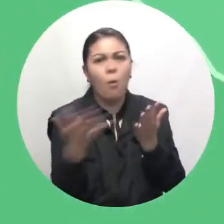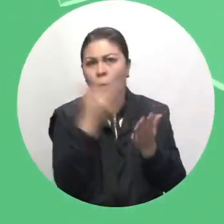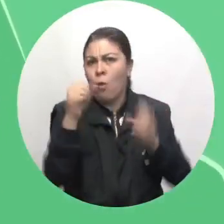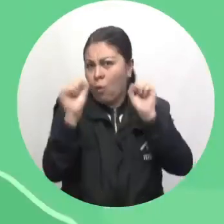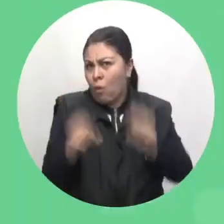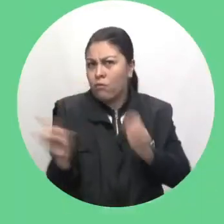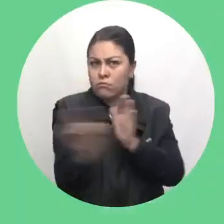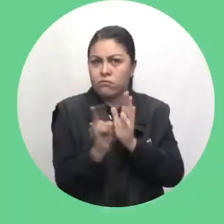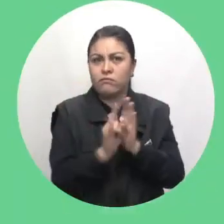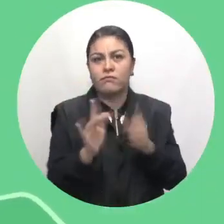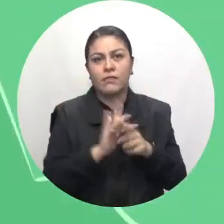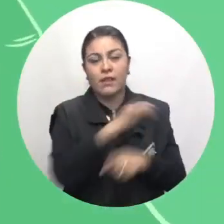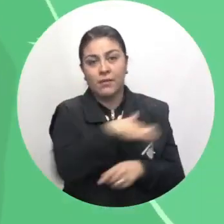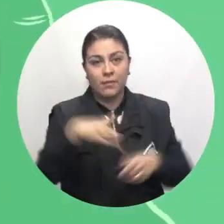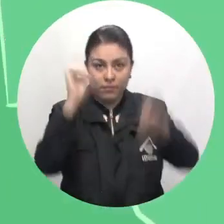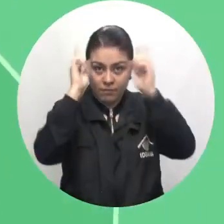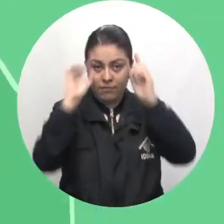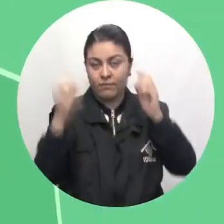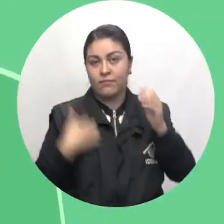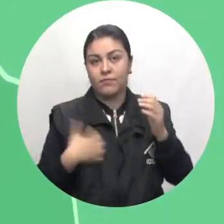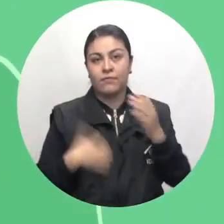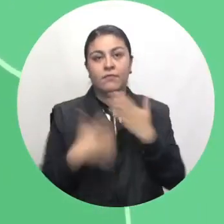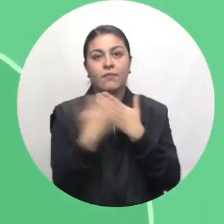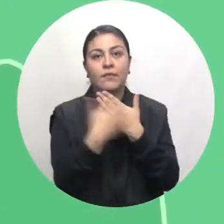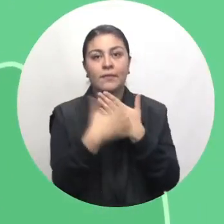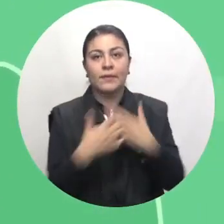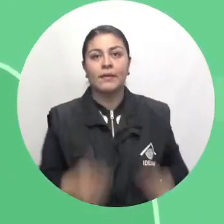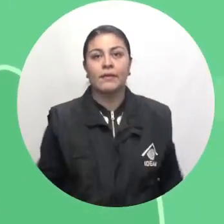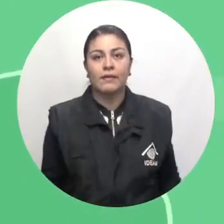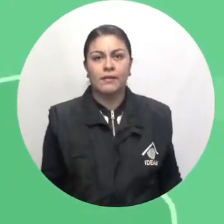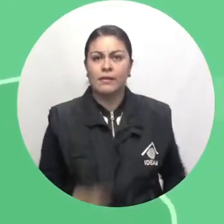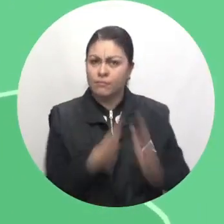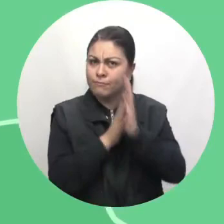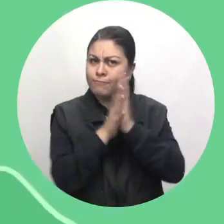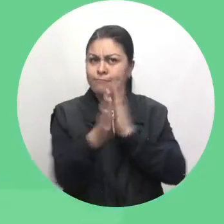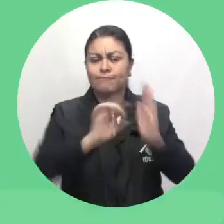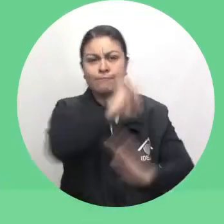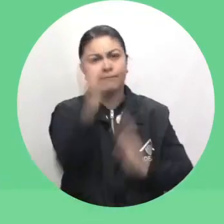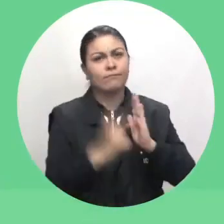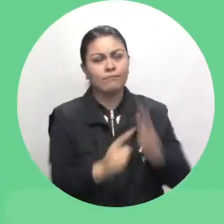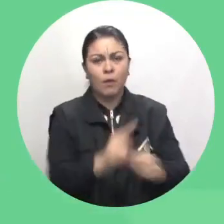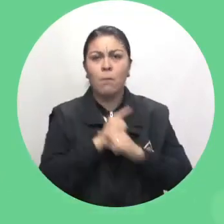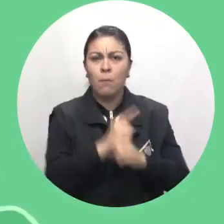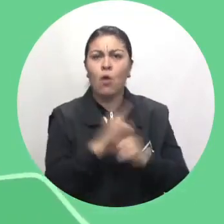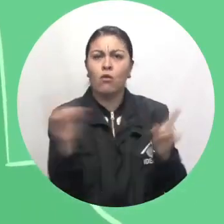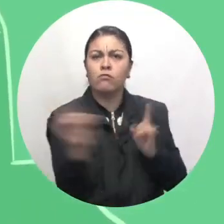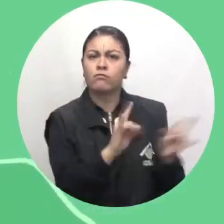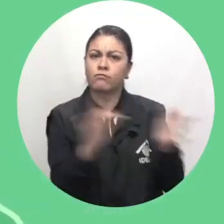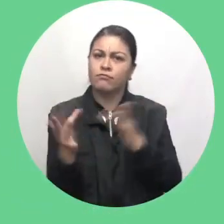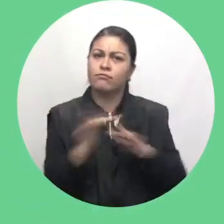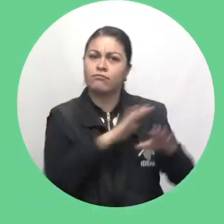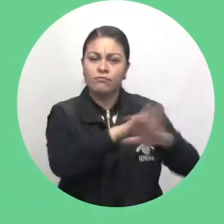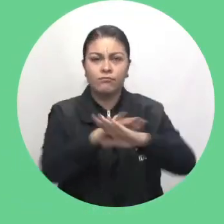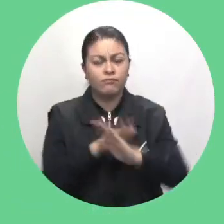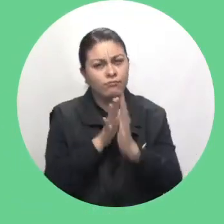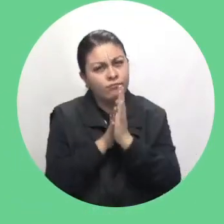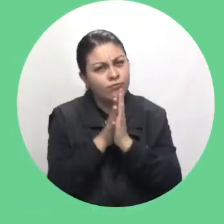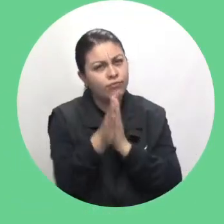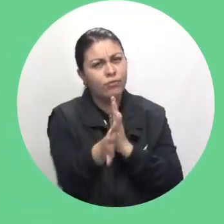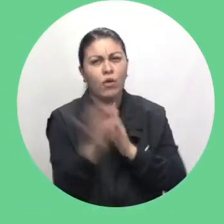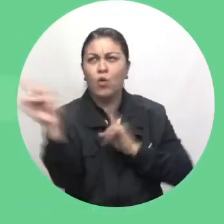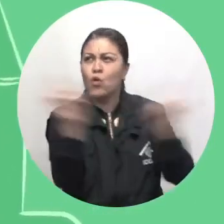instante, descarga nuestra aplicación Mi Pronóstico desde Google Play o App Store. Información en tiempo real, detallada,